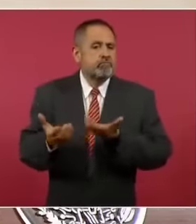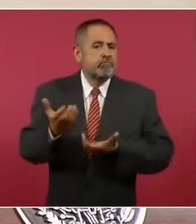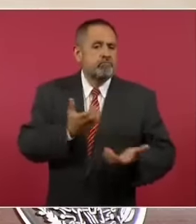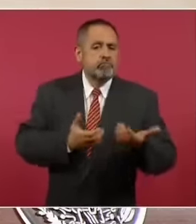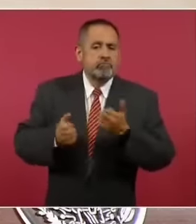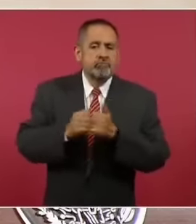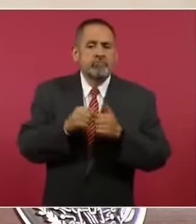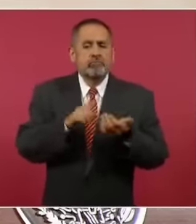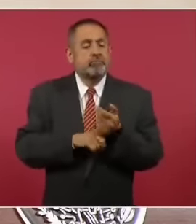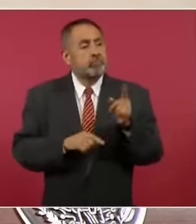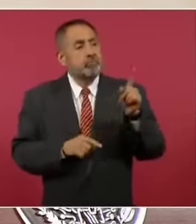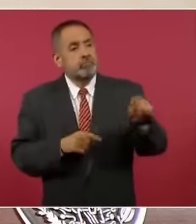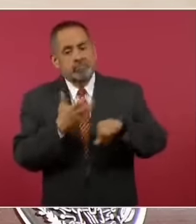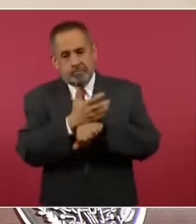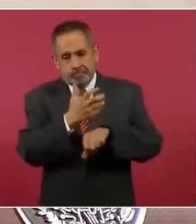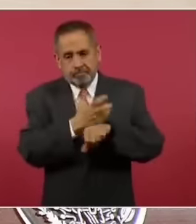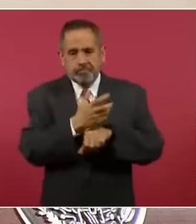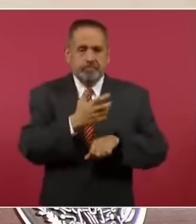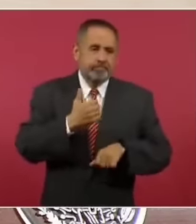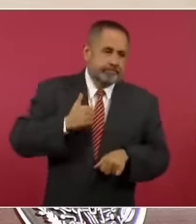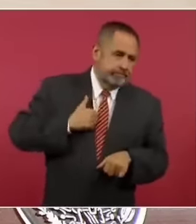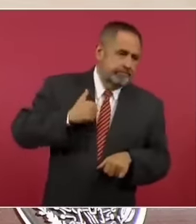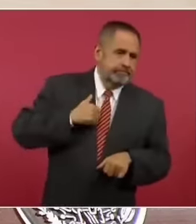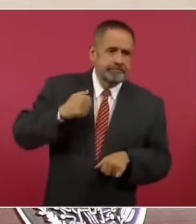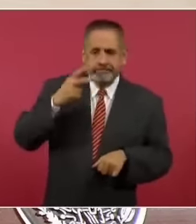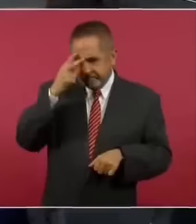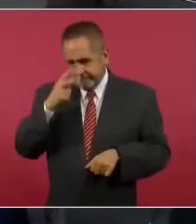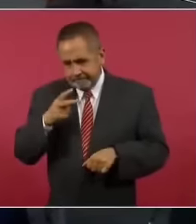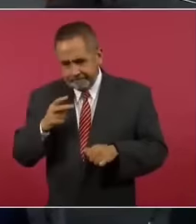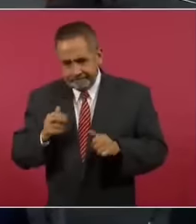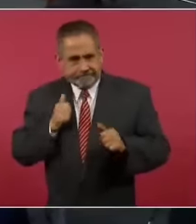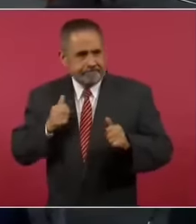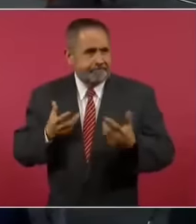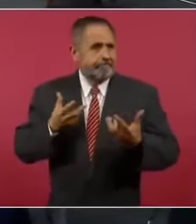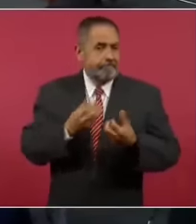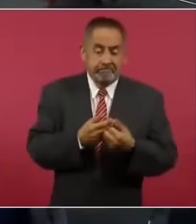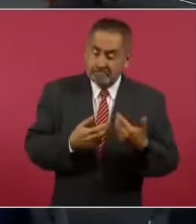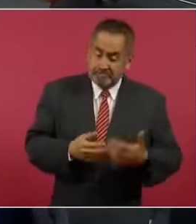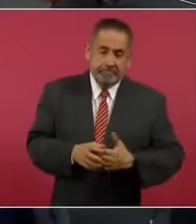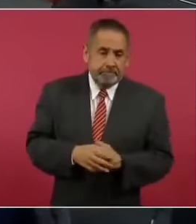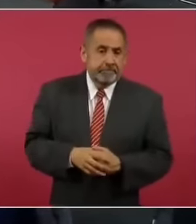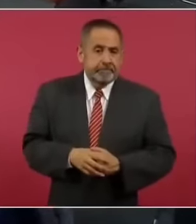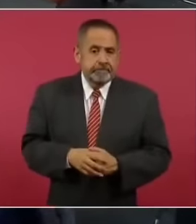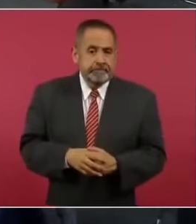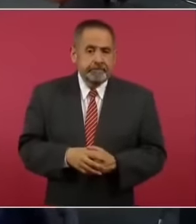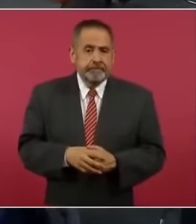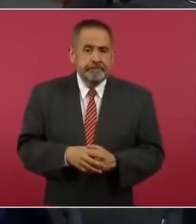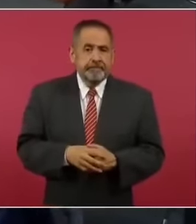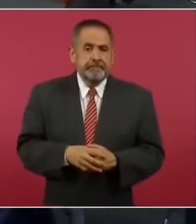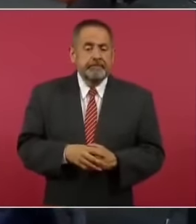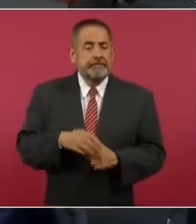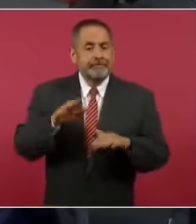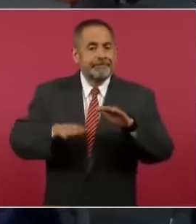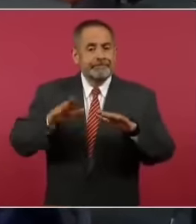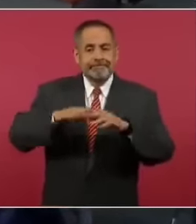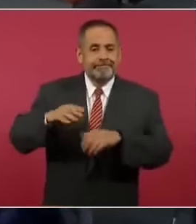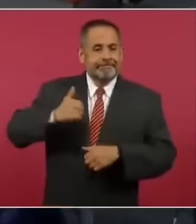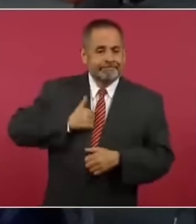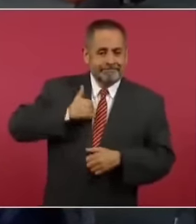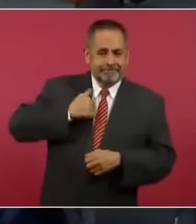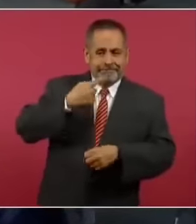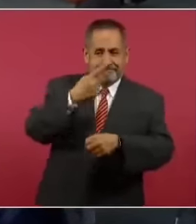con Estados Unidos. En algunos meses Canadá ocupaba el primer lugar,